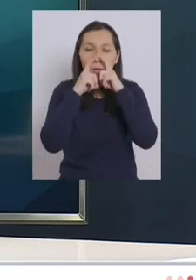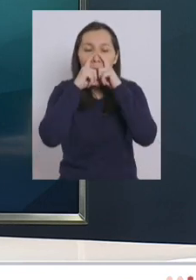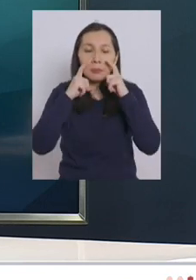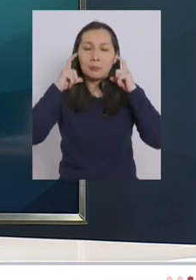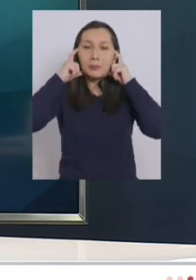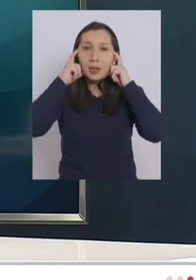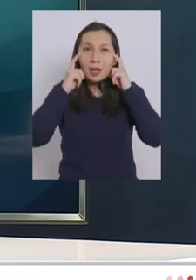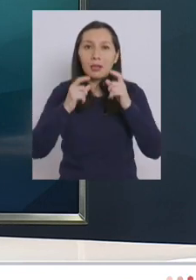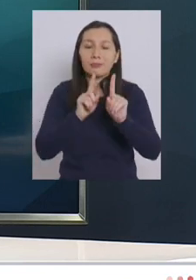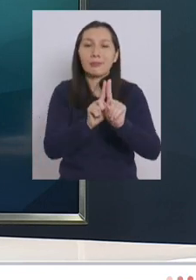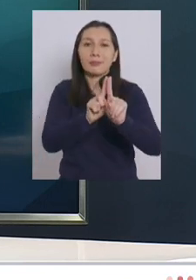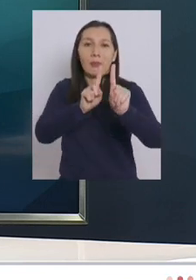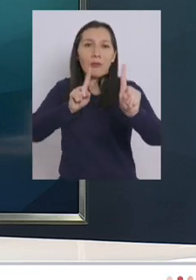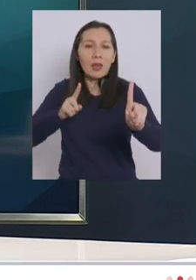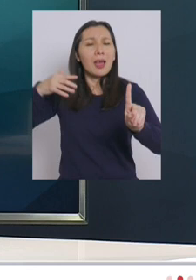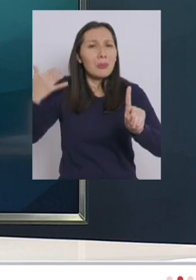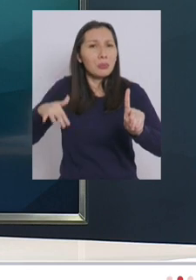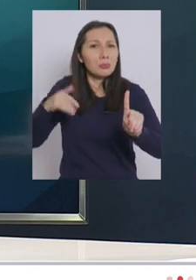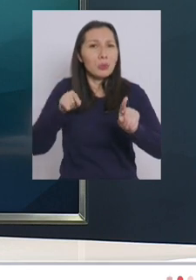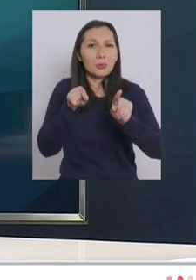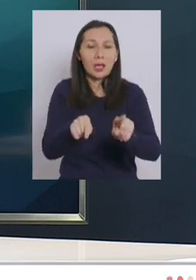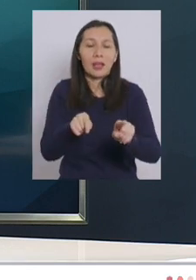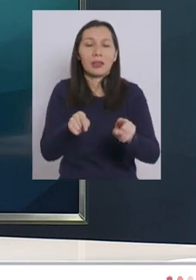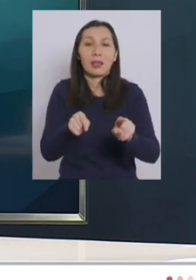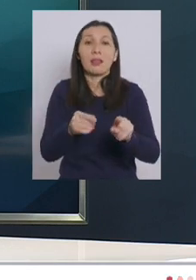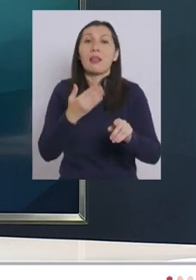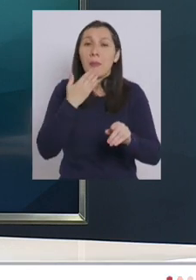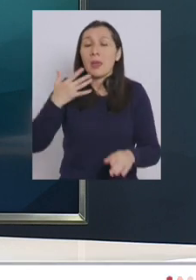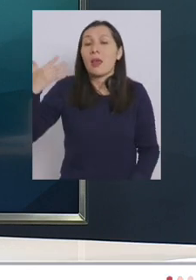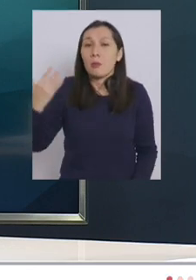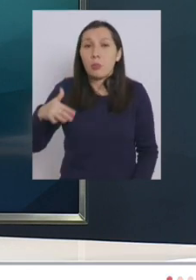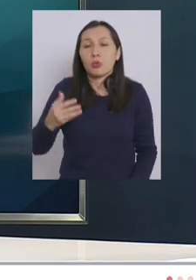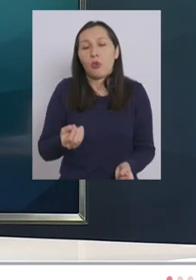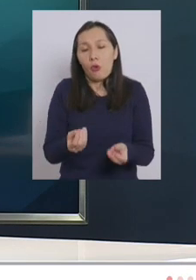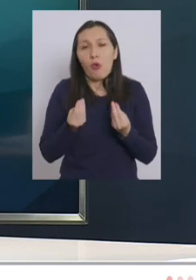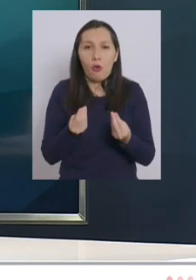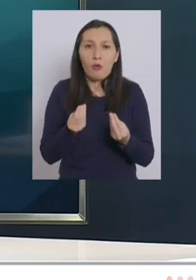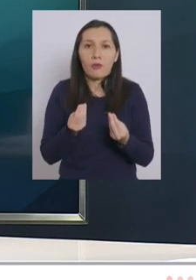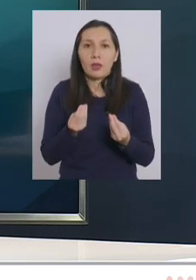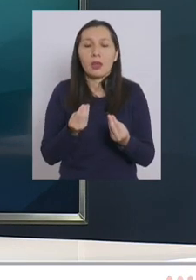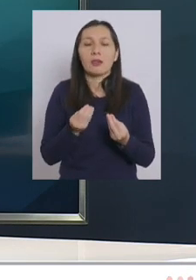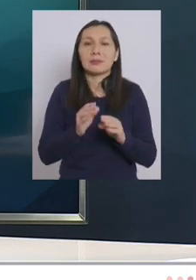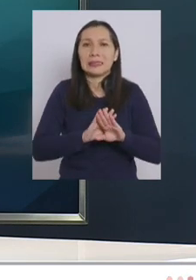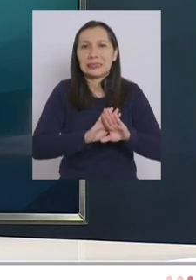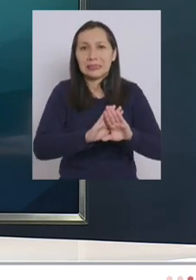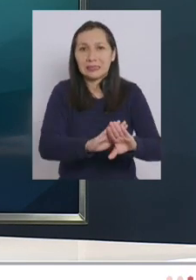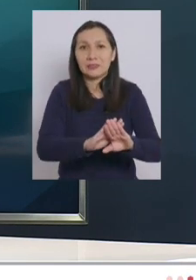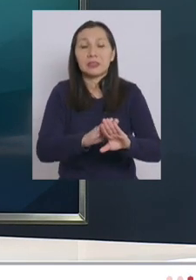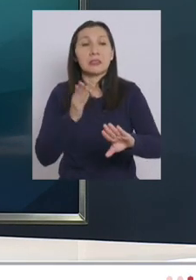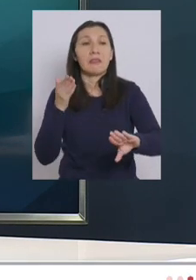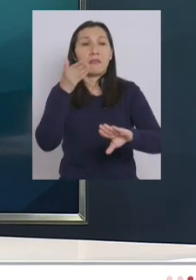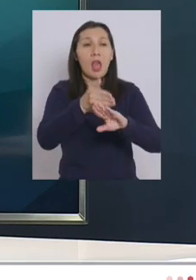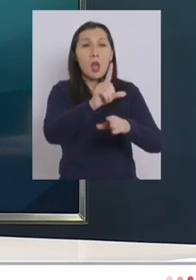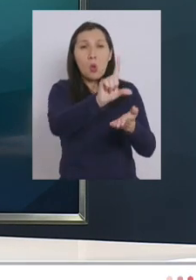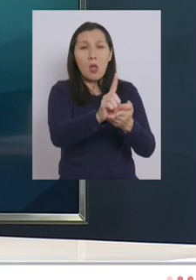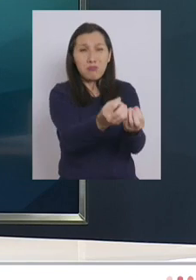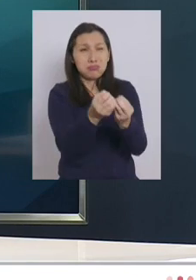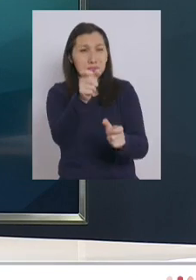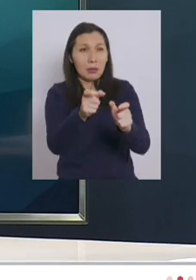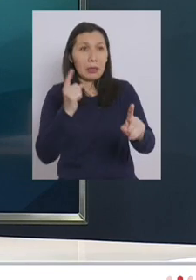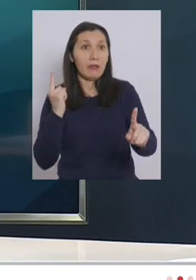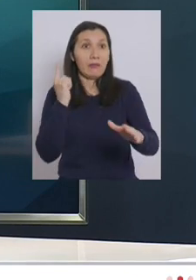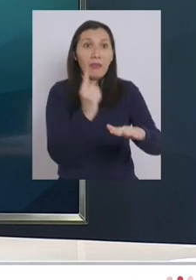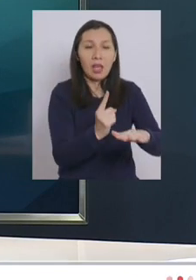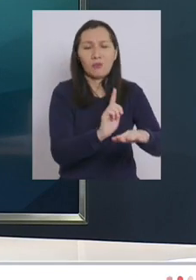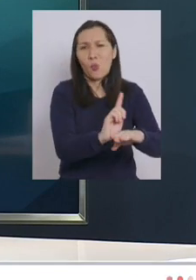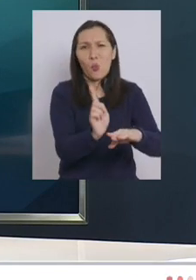mascarilla del distanciamiento físico y la importancia obviamente de evitar estar en lugares donde hay mucha gente